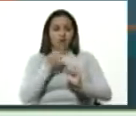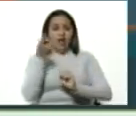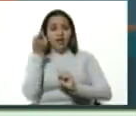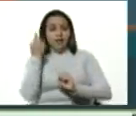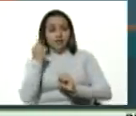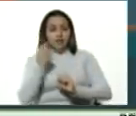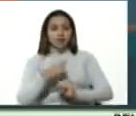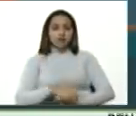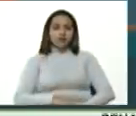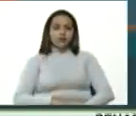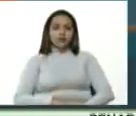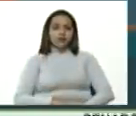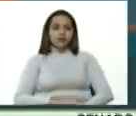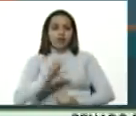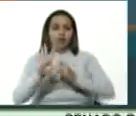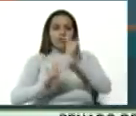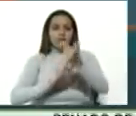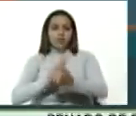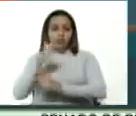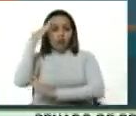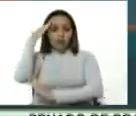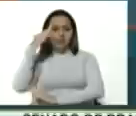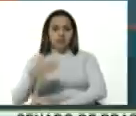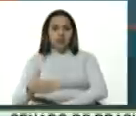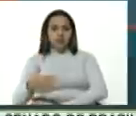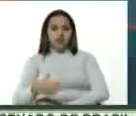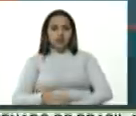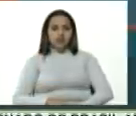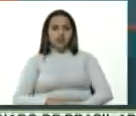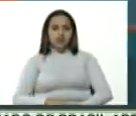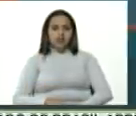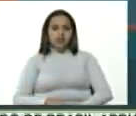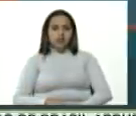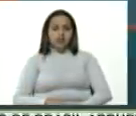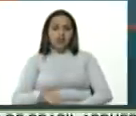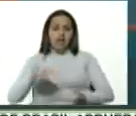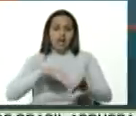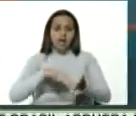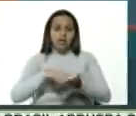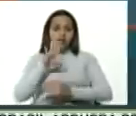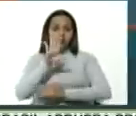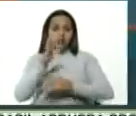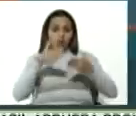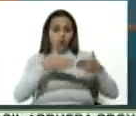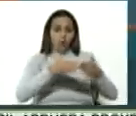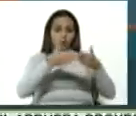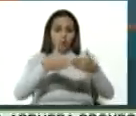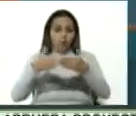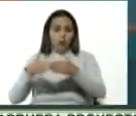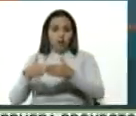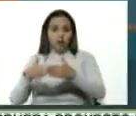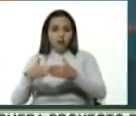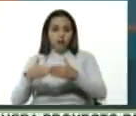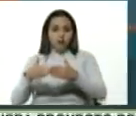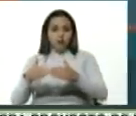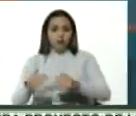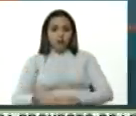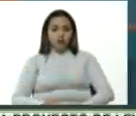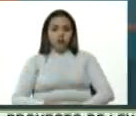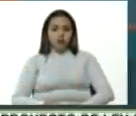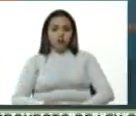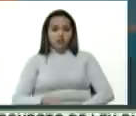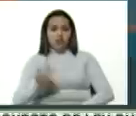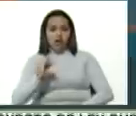los cinco capitanes iraníes, de los cinco buques, que se